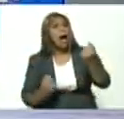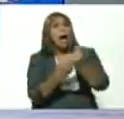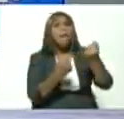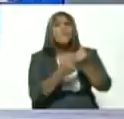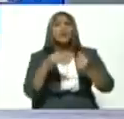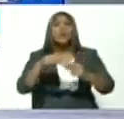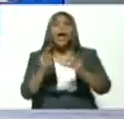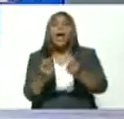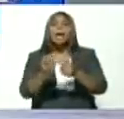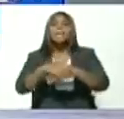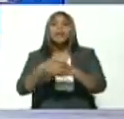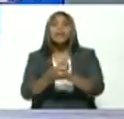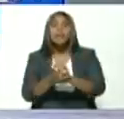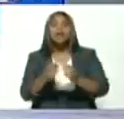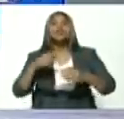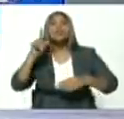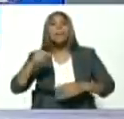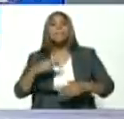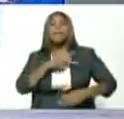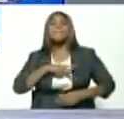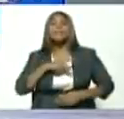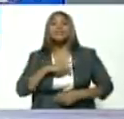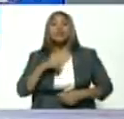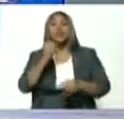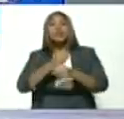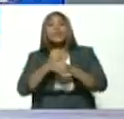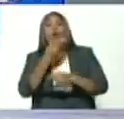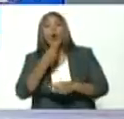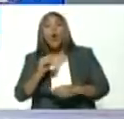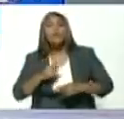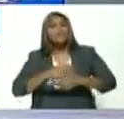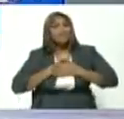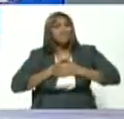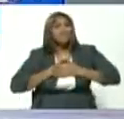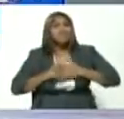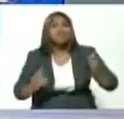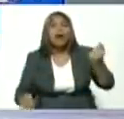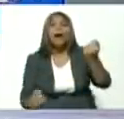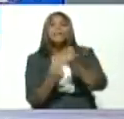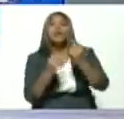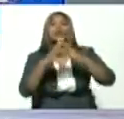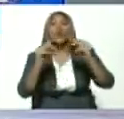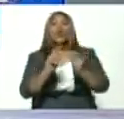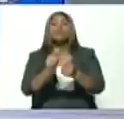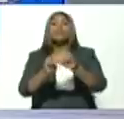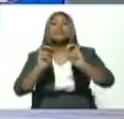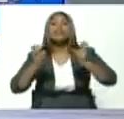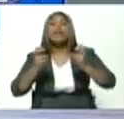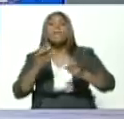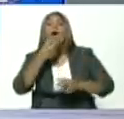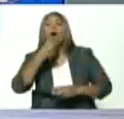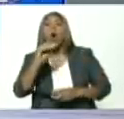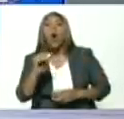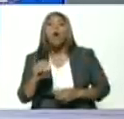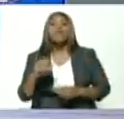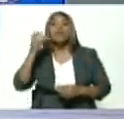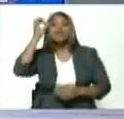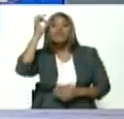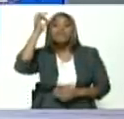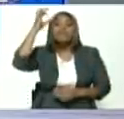la gran misión Chamba Juvenil de apoyar todos los emprendimientos de la juventud que crea, que inventa.